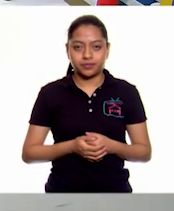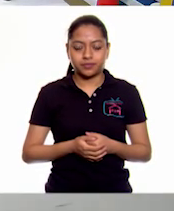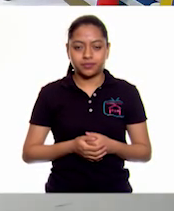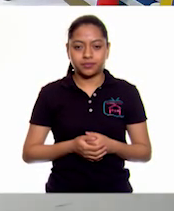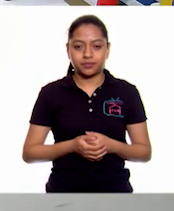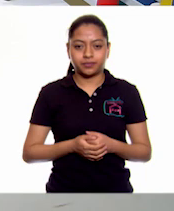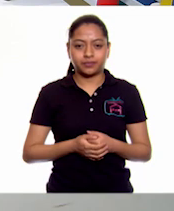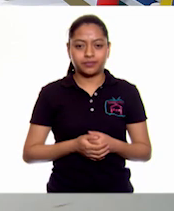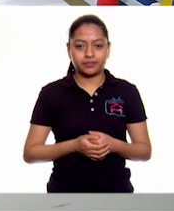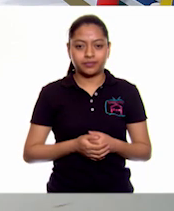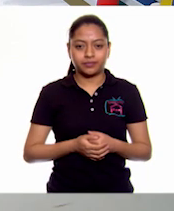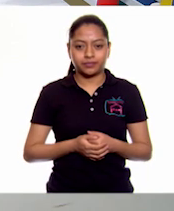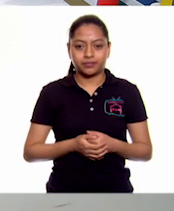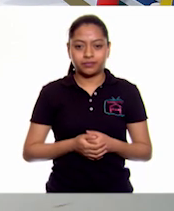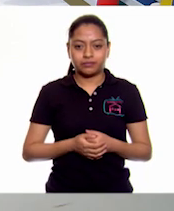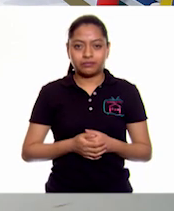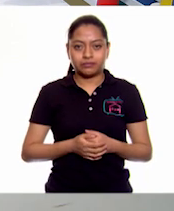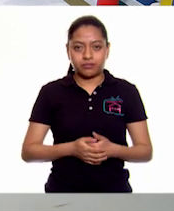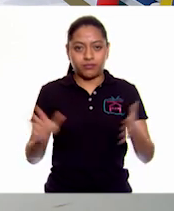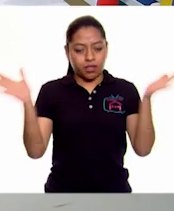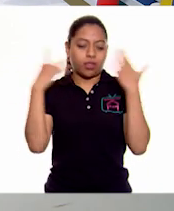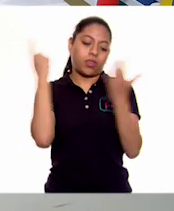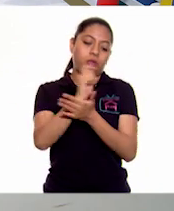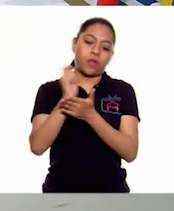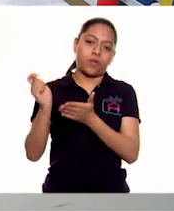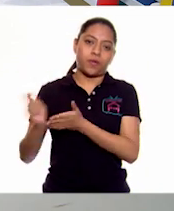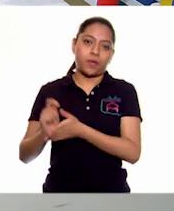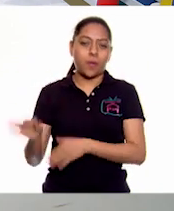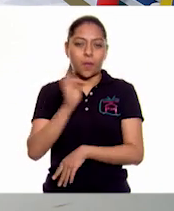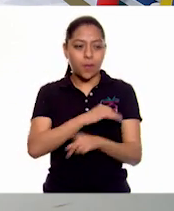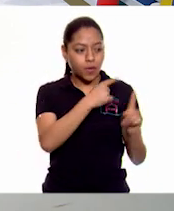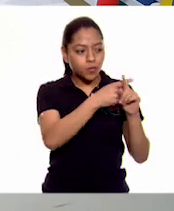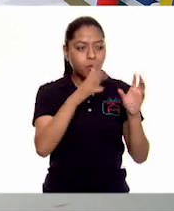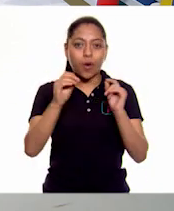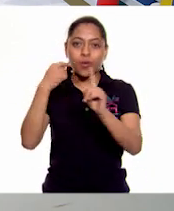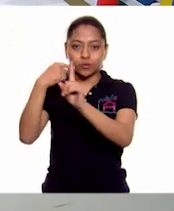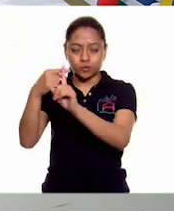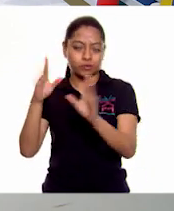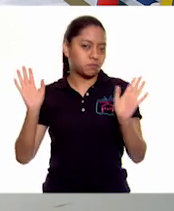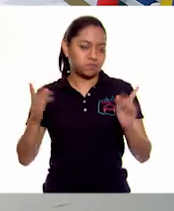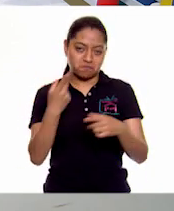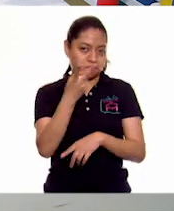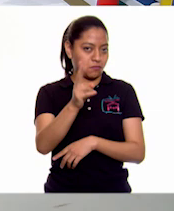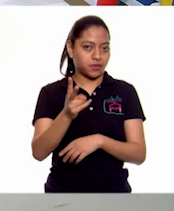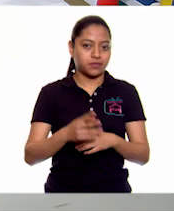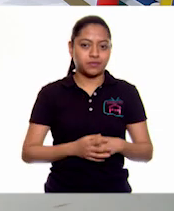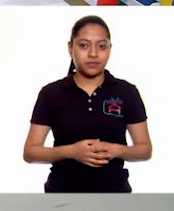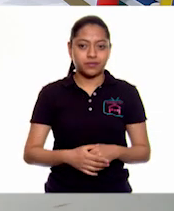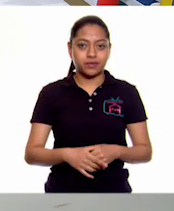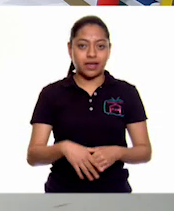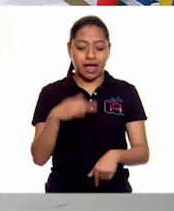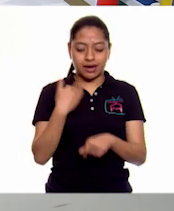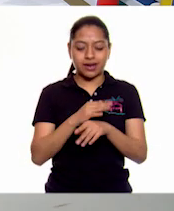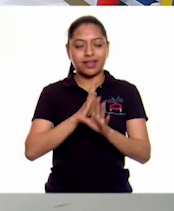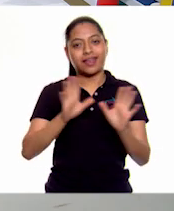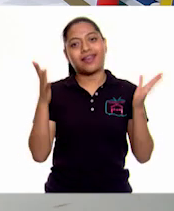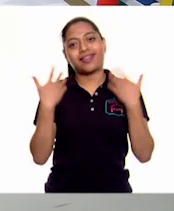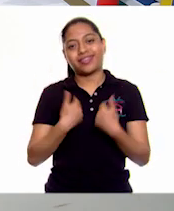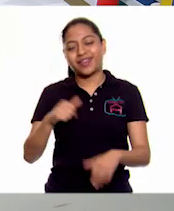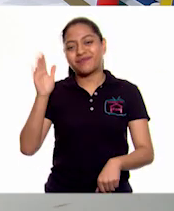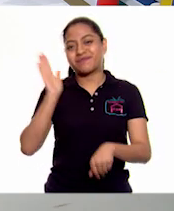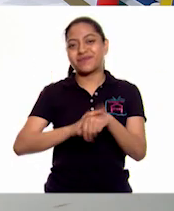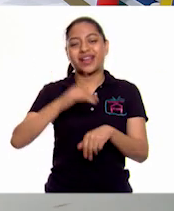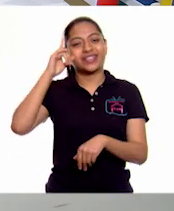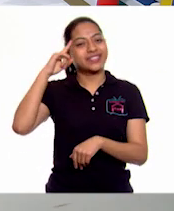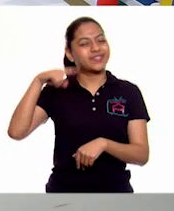Ay, es que estamos un poco aceleradas, ¿verdad? Porque se puede por multiplicación, se puede por suma. Es que cuando ya le entendimos a algo ya se nos hace